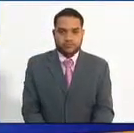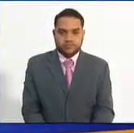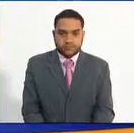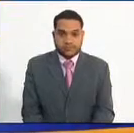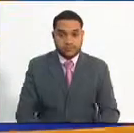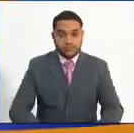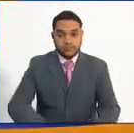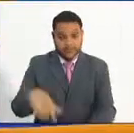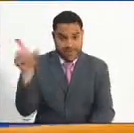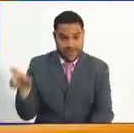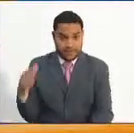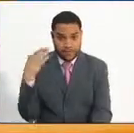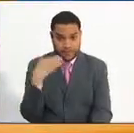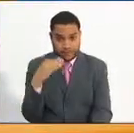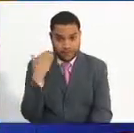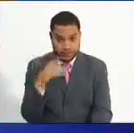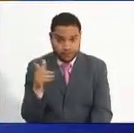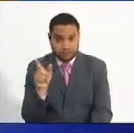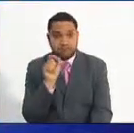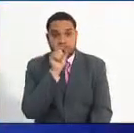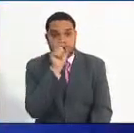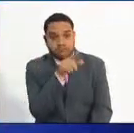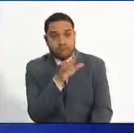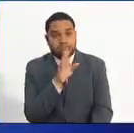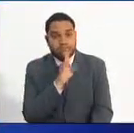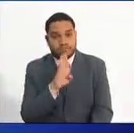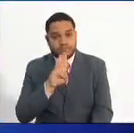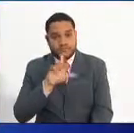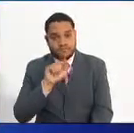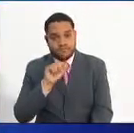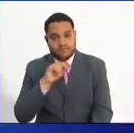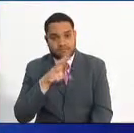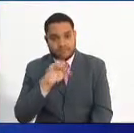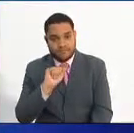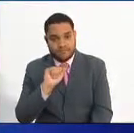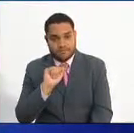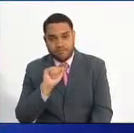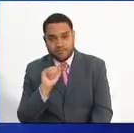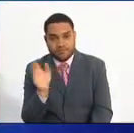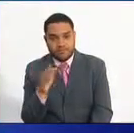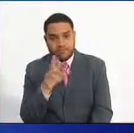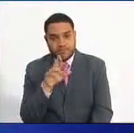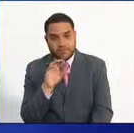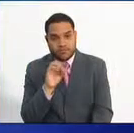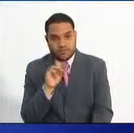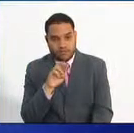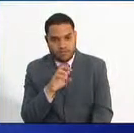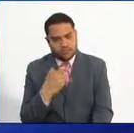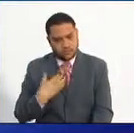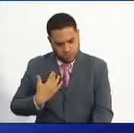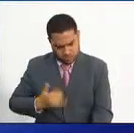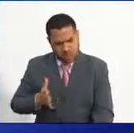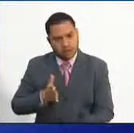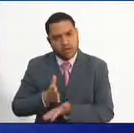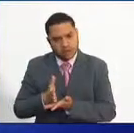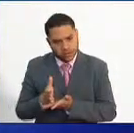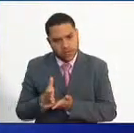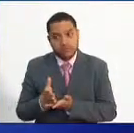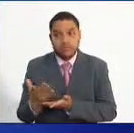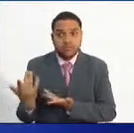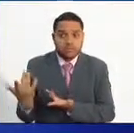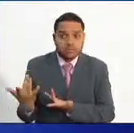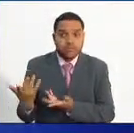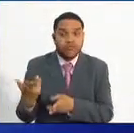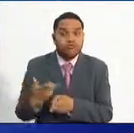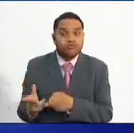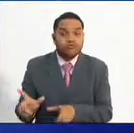Una ciudadana nos deja esta inquietud para la doctora Blanca Clemencia Romero. Ya terminé mi carrera, pero tengo pendiente